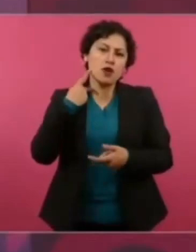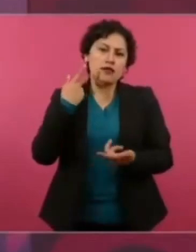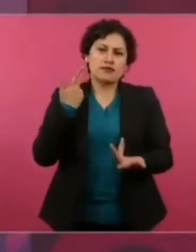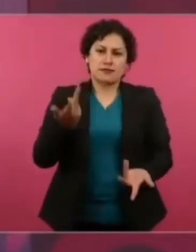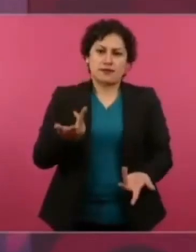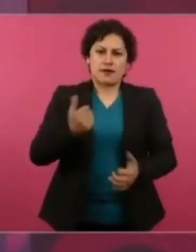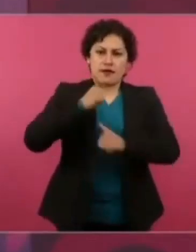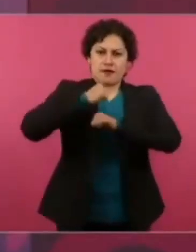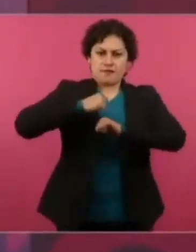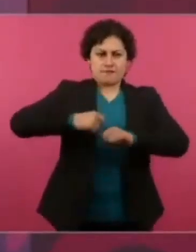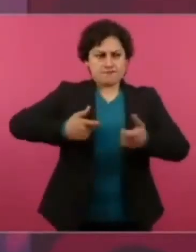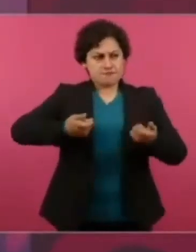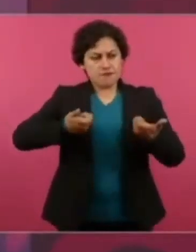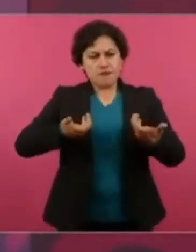Y... Y...